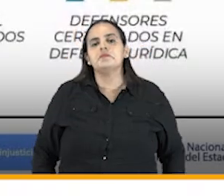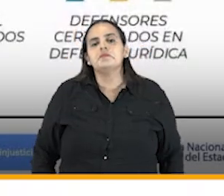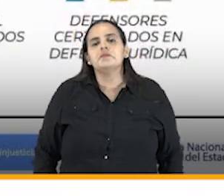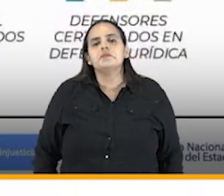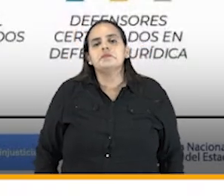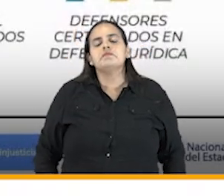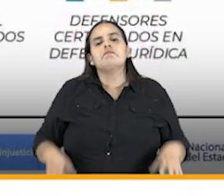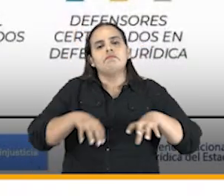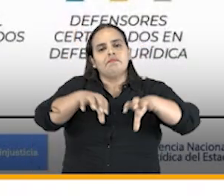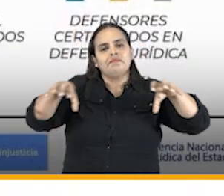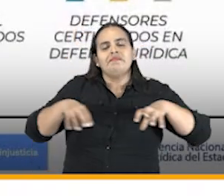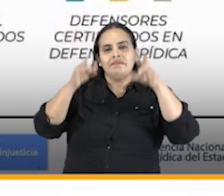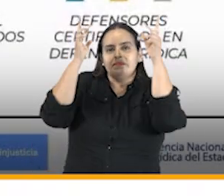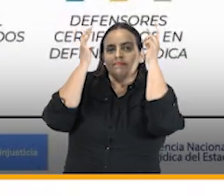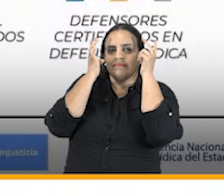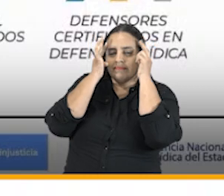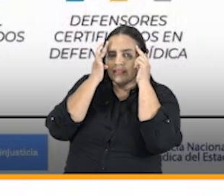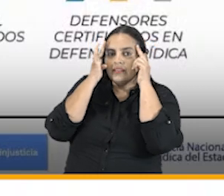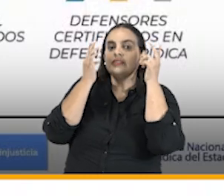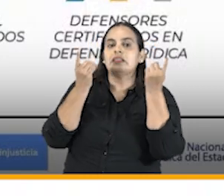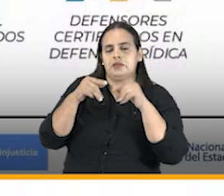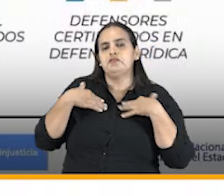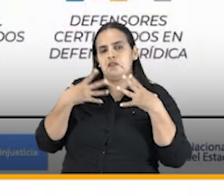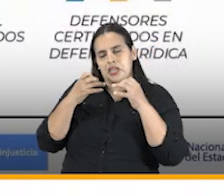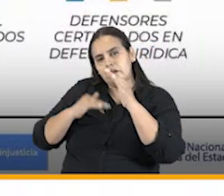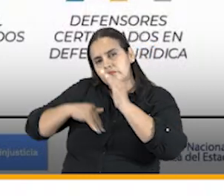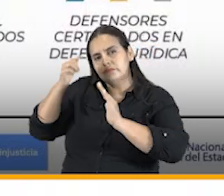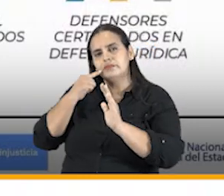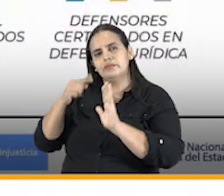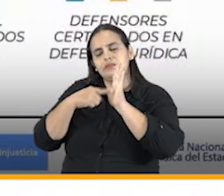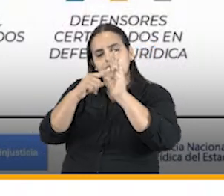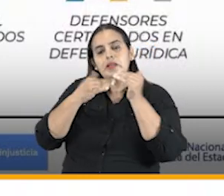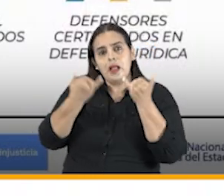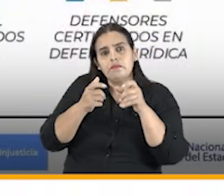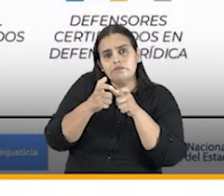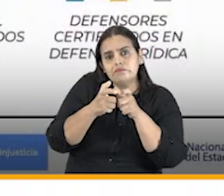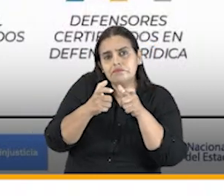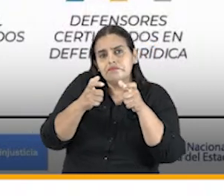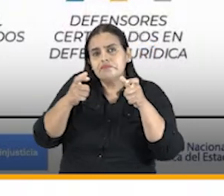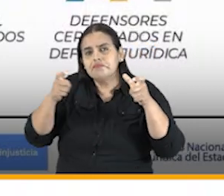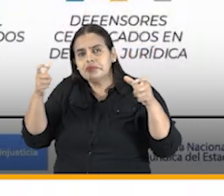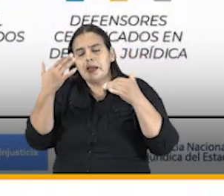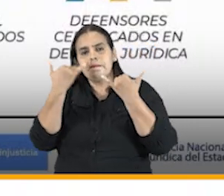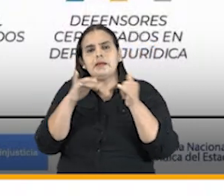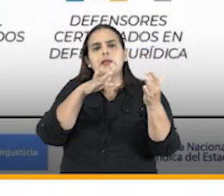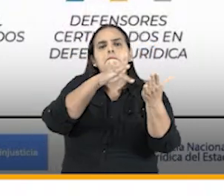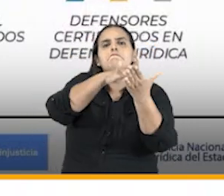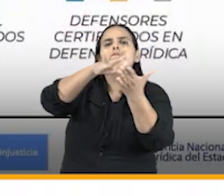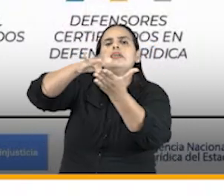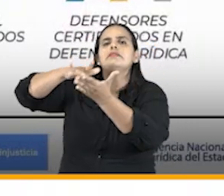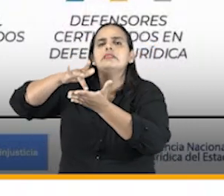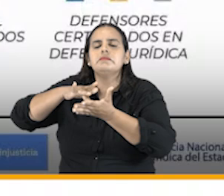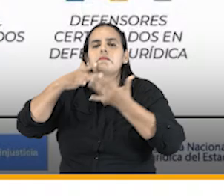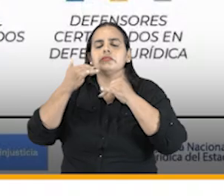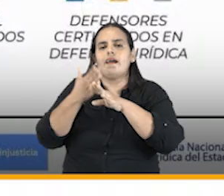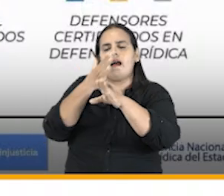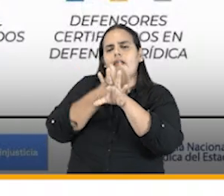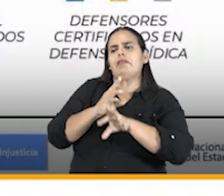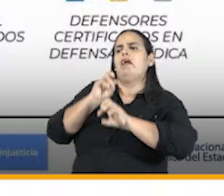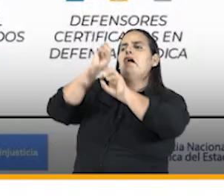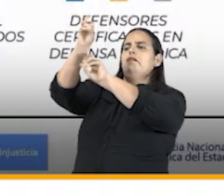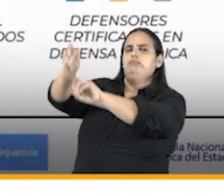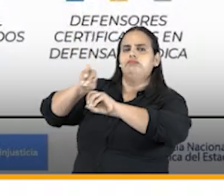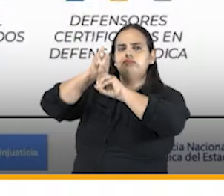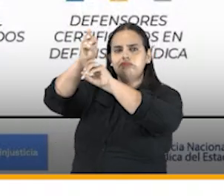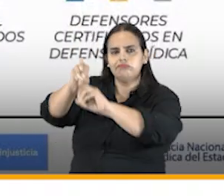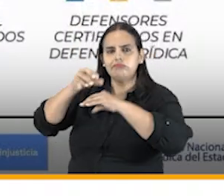conocimiento también quiero resaltar que ha aumentado el número de participantes en las capacitaciones pasamos